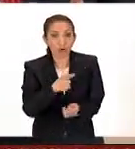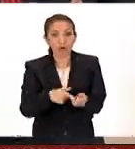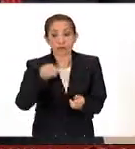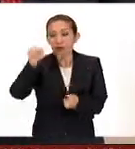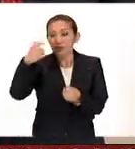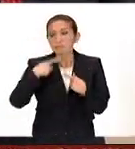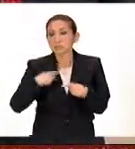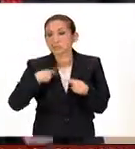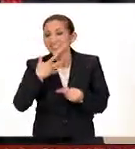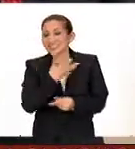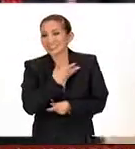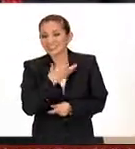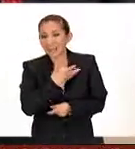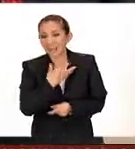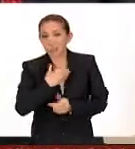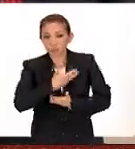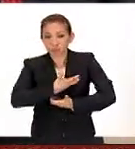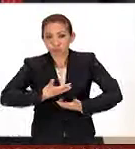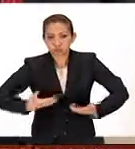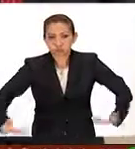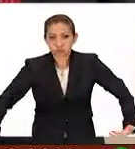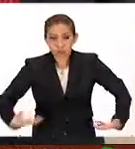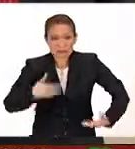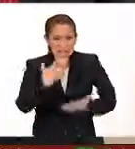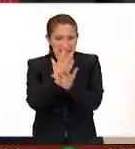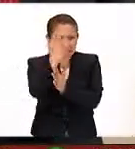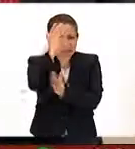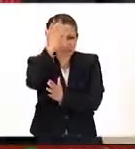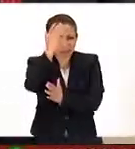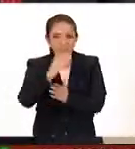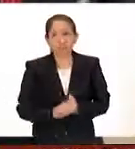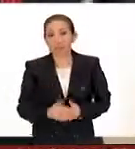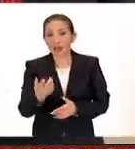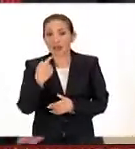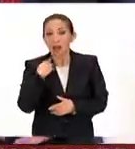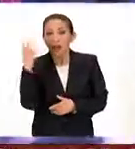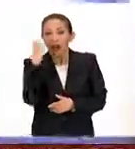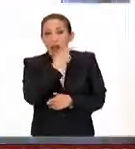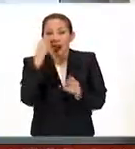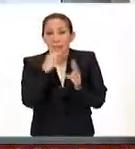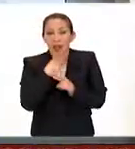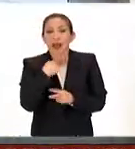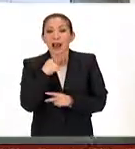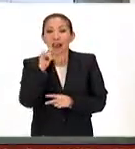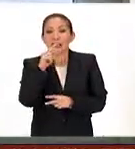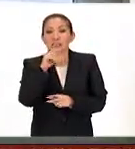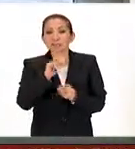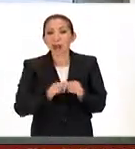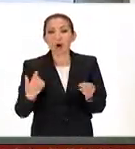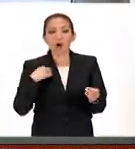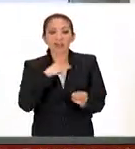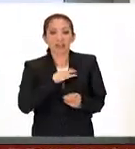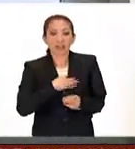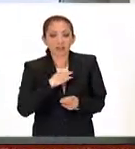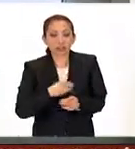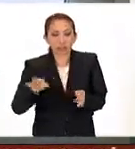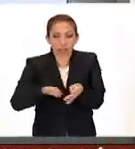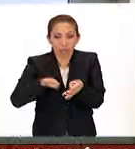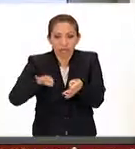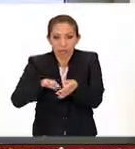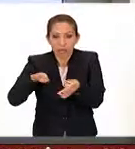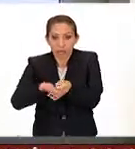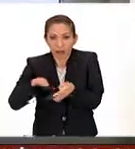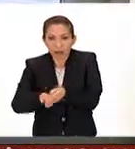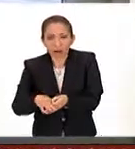aquellos que tienen obesidad mórbida o extrema, asma no controlado, infección respiratoria crónica no